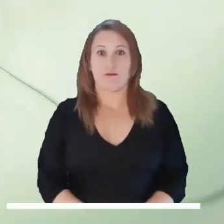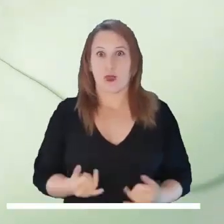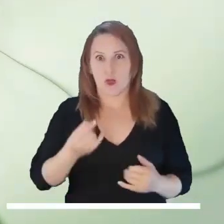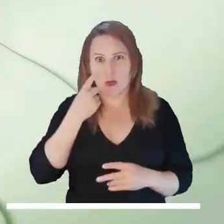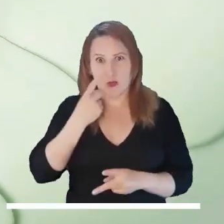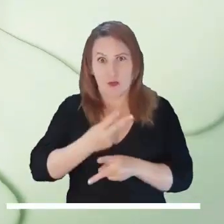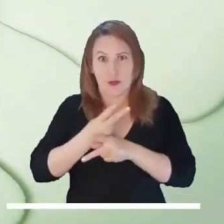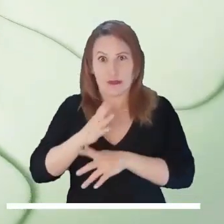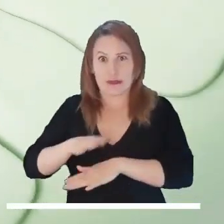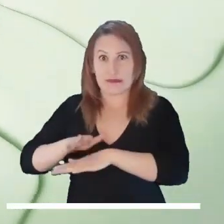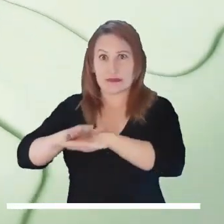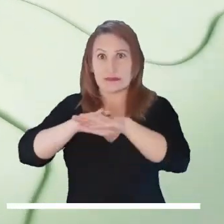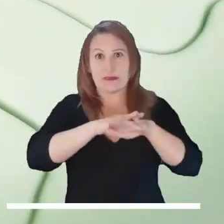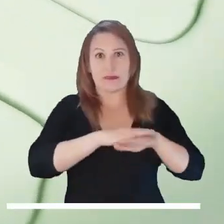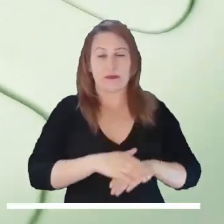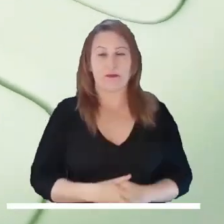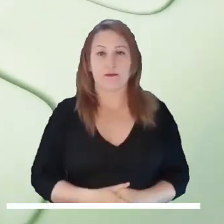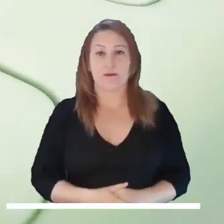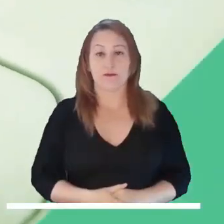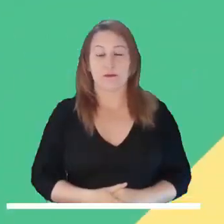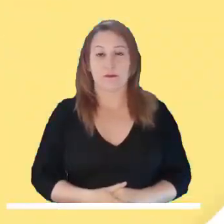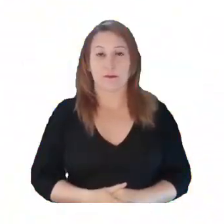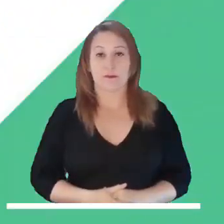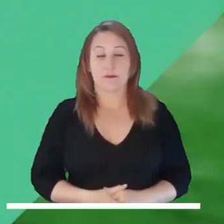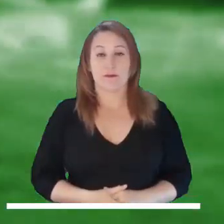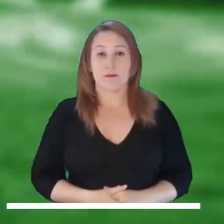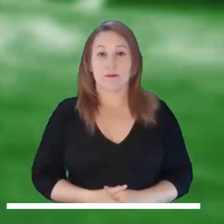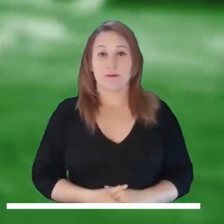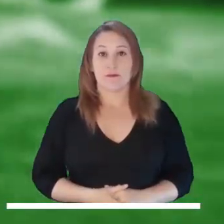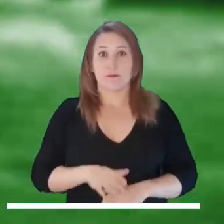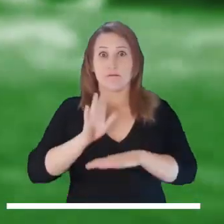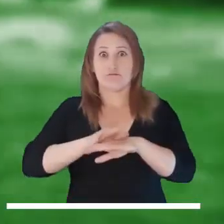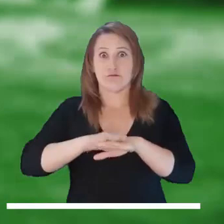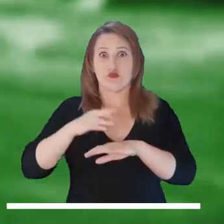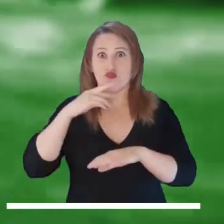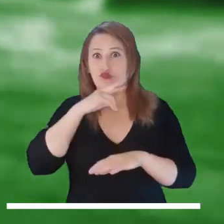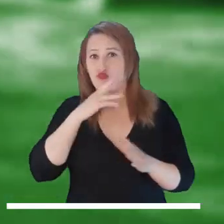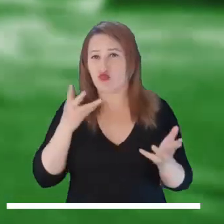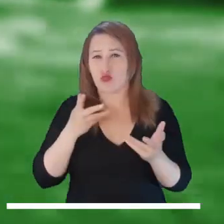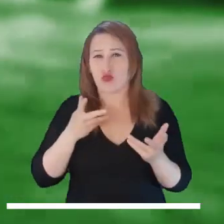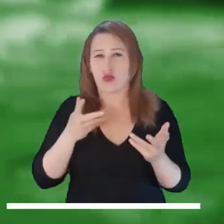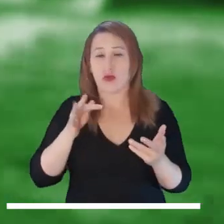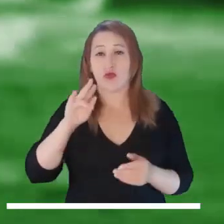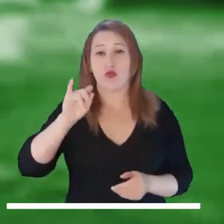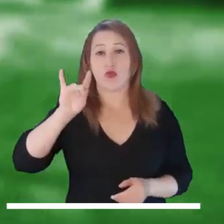intensas se esperan en el norte y oriente. Veamos ahora las alertas que se encuentran activas.